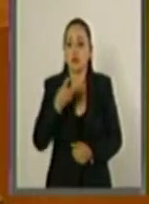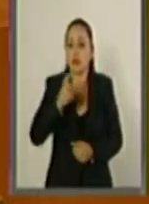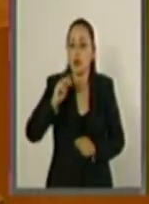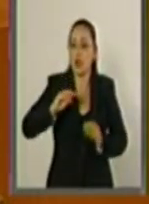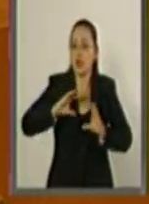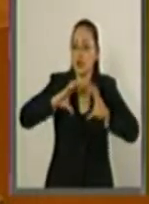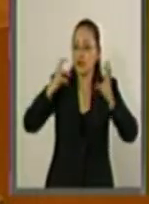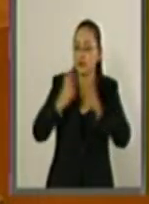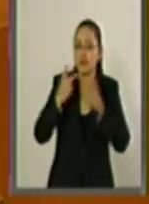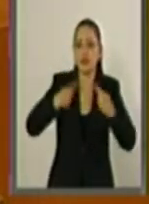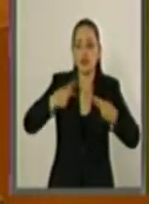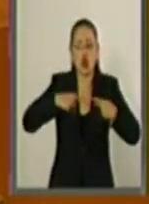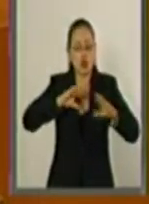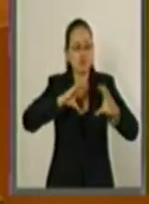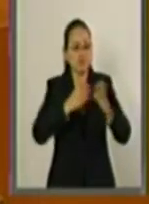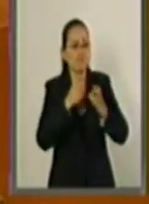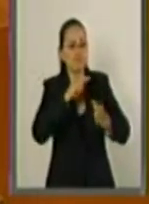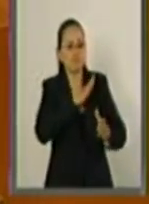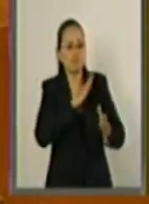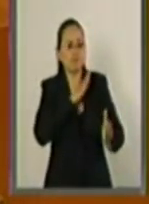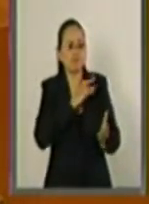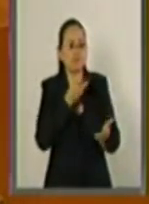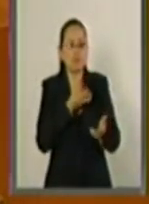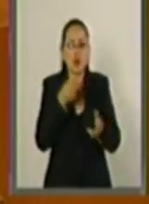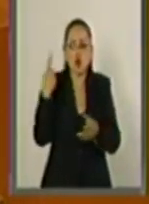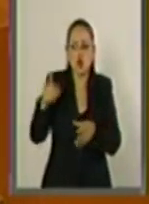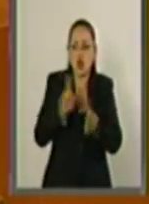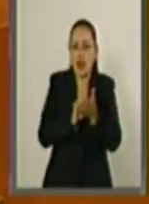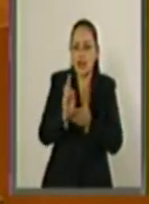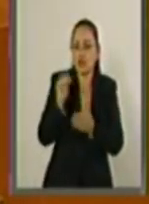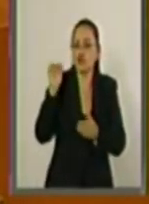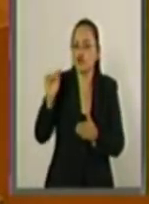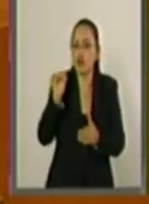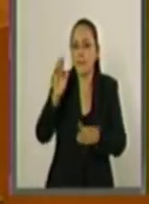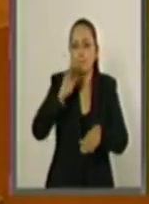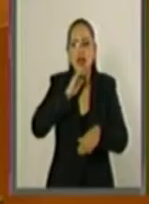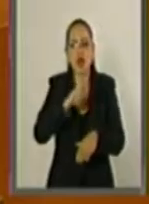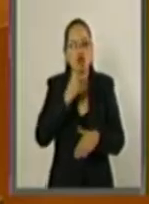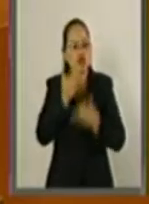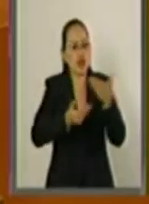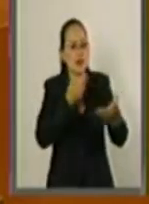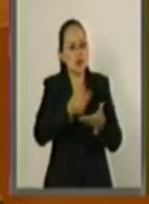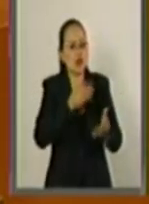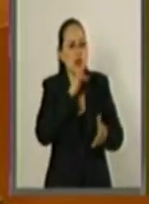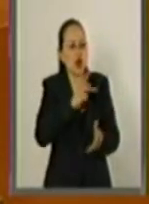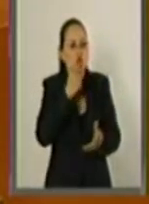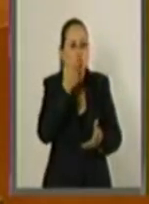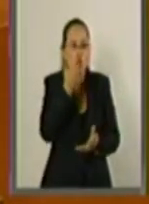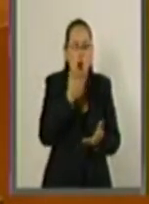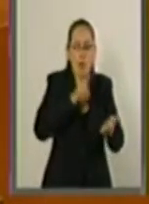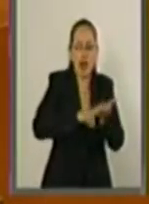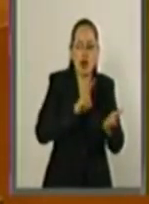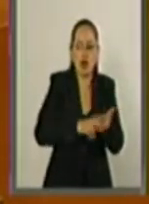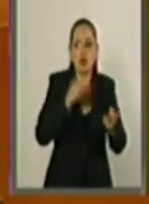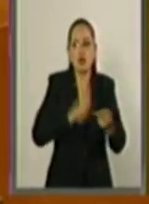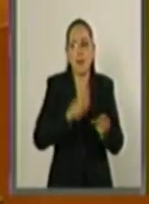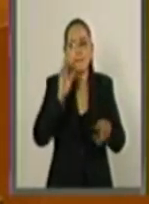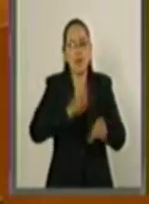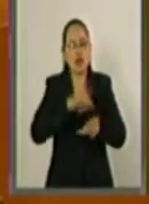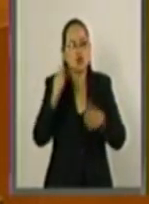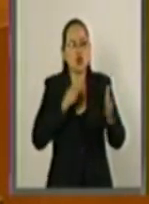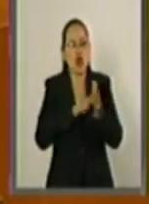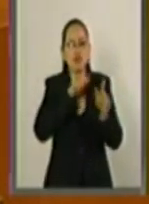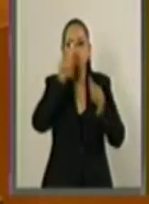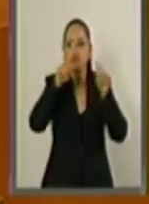universo creciente de pasajeros que con todo derecho demandamos un mejor servicio, mejores tarifas y más destino entre las